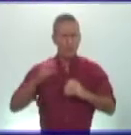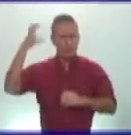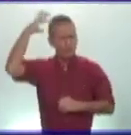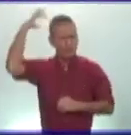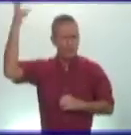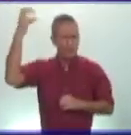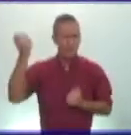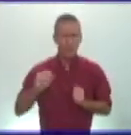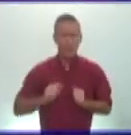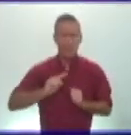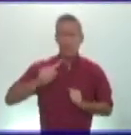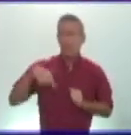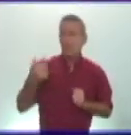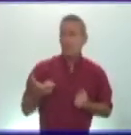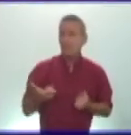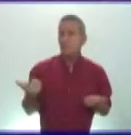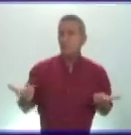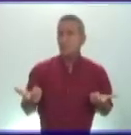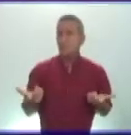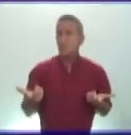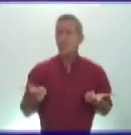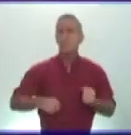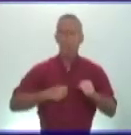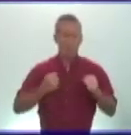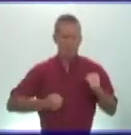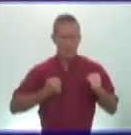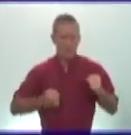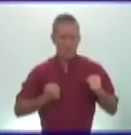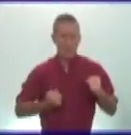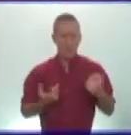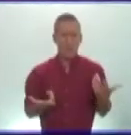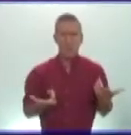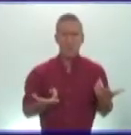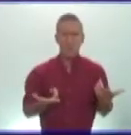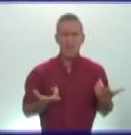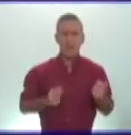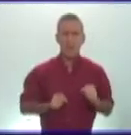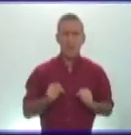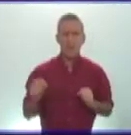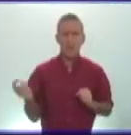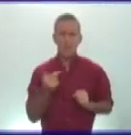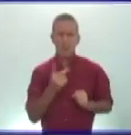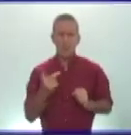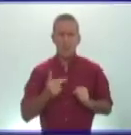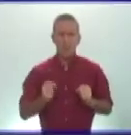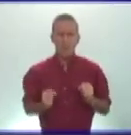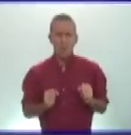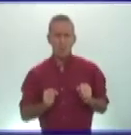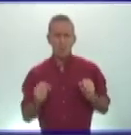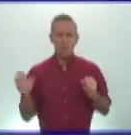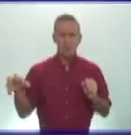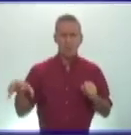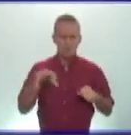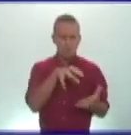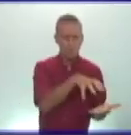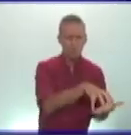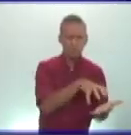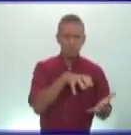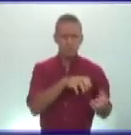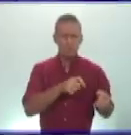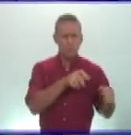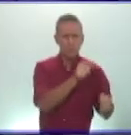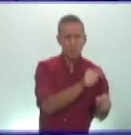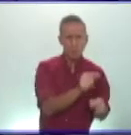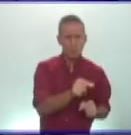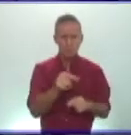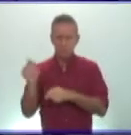537 antes de cristo tuvo lugar la batalla de alalia donde cartago y etruria vencieron a los griegos y les cortaron el paso al mediterráneo